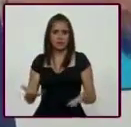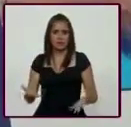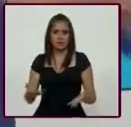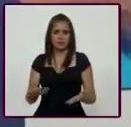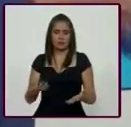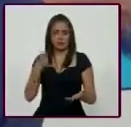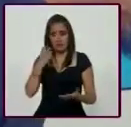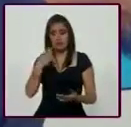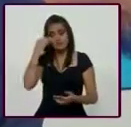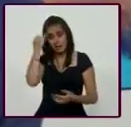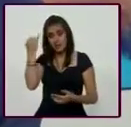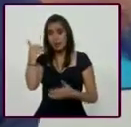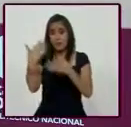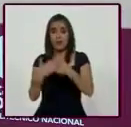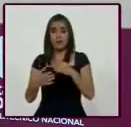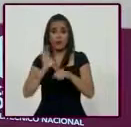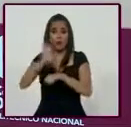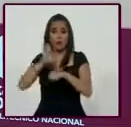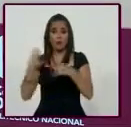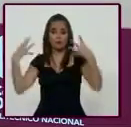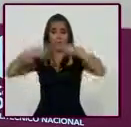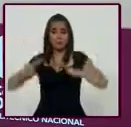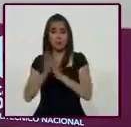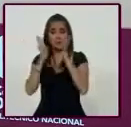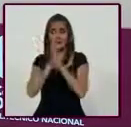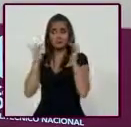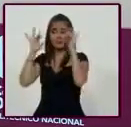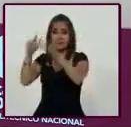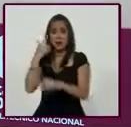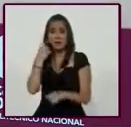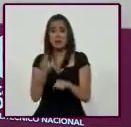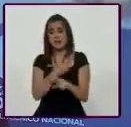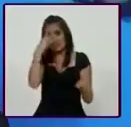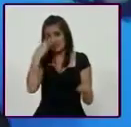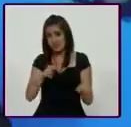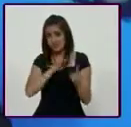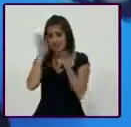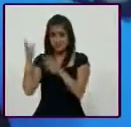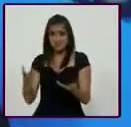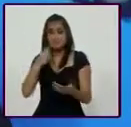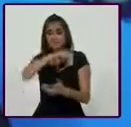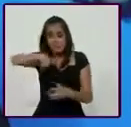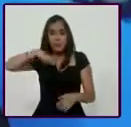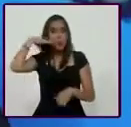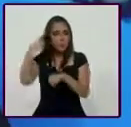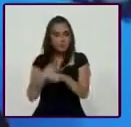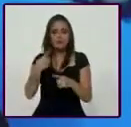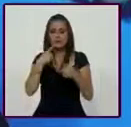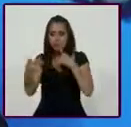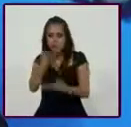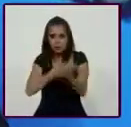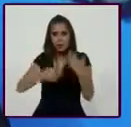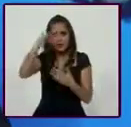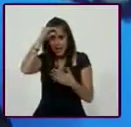lo que nos espera para Barranquilla. Entonces, yo creo que aquí es un aspecto fundamental de sumar voluntades, capacidades, inteligencias,